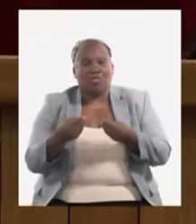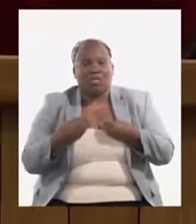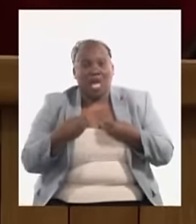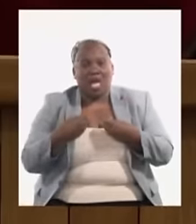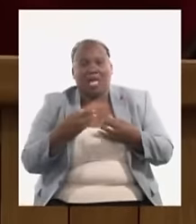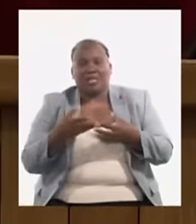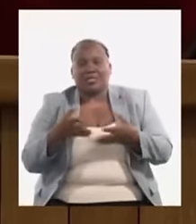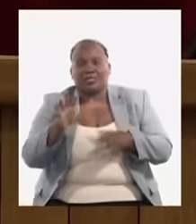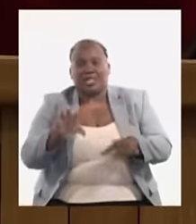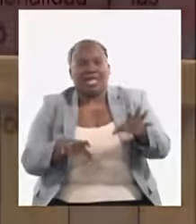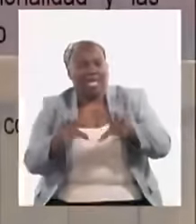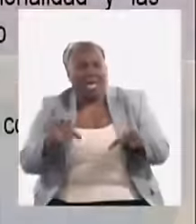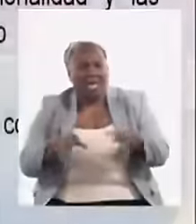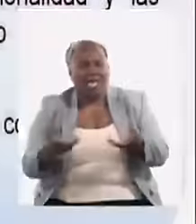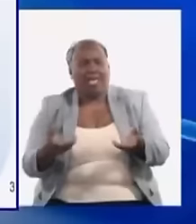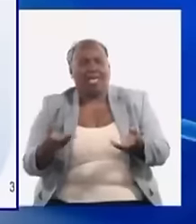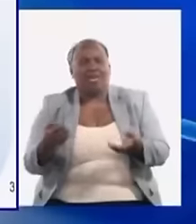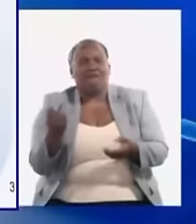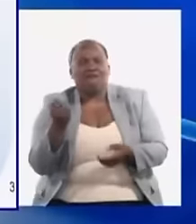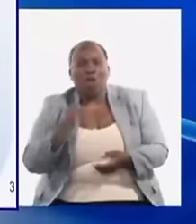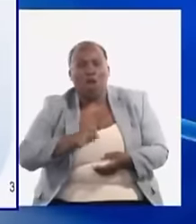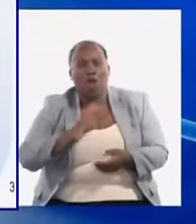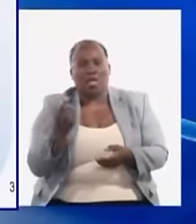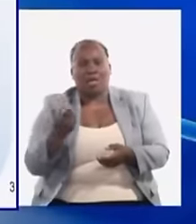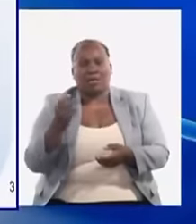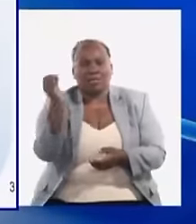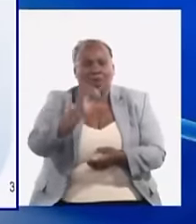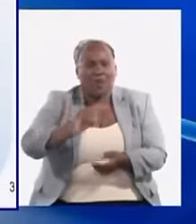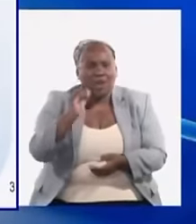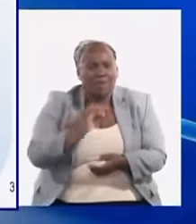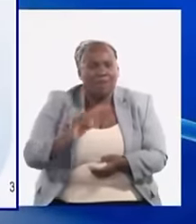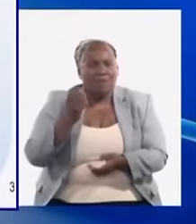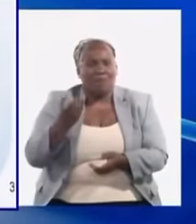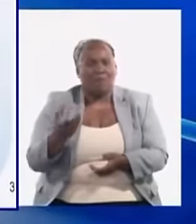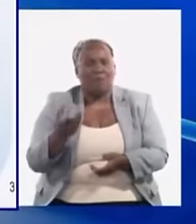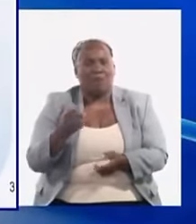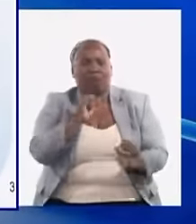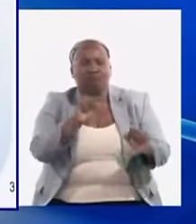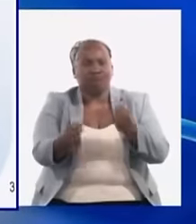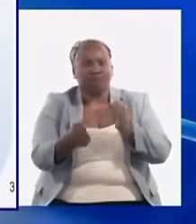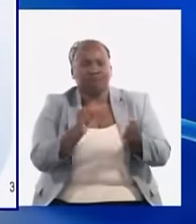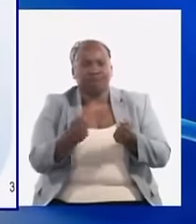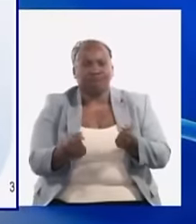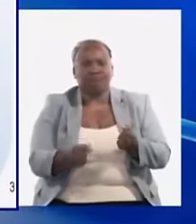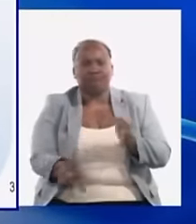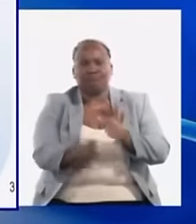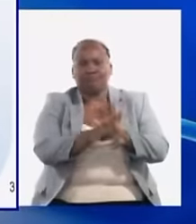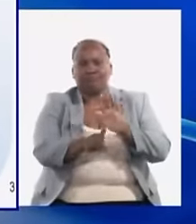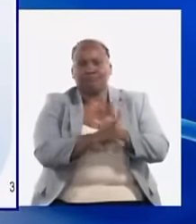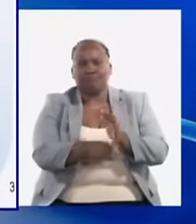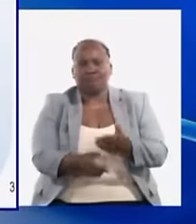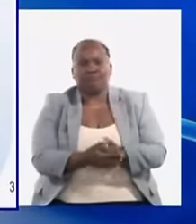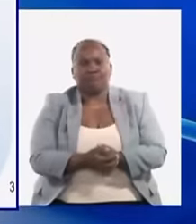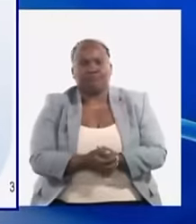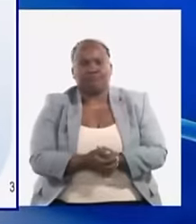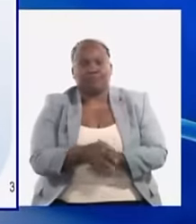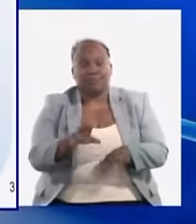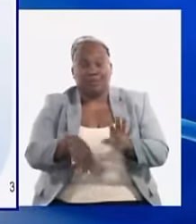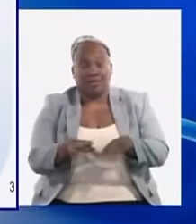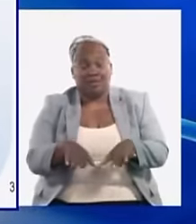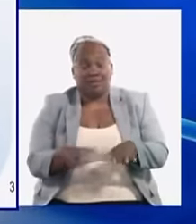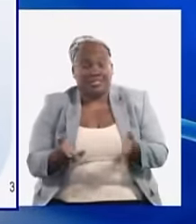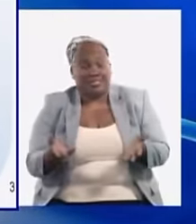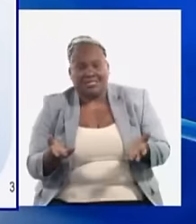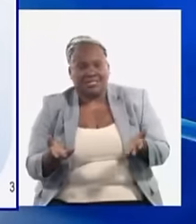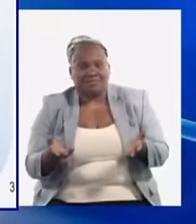que violan la institucionalidad, las regulaciones establecidas en el país, a veces sin que suceda nada